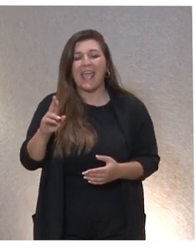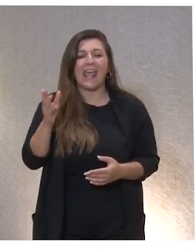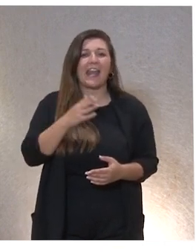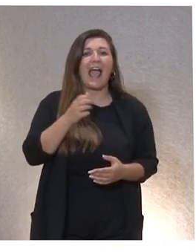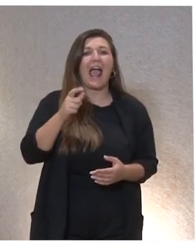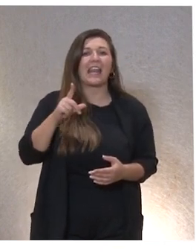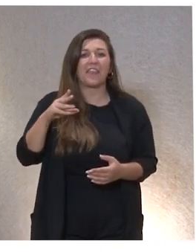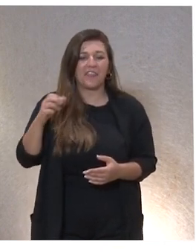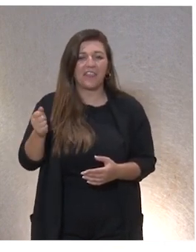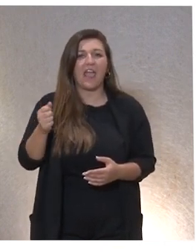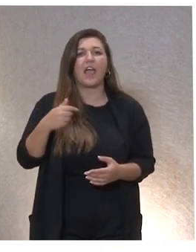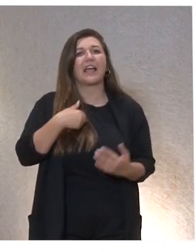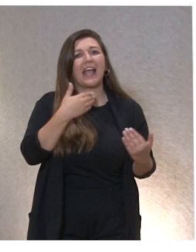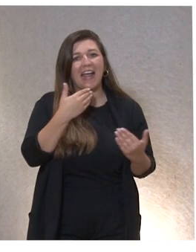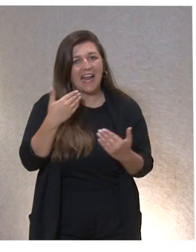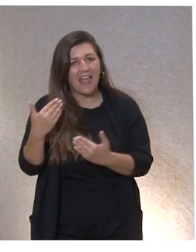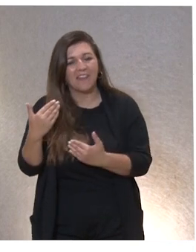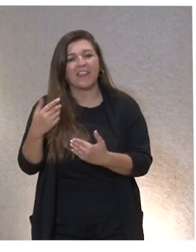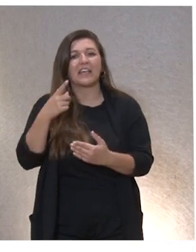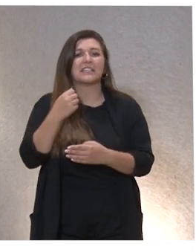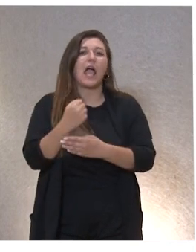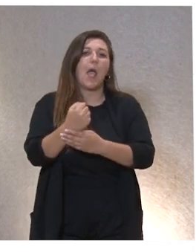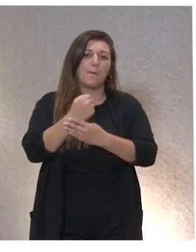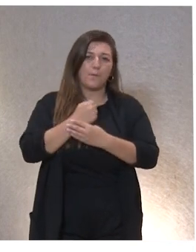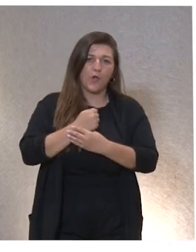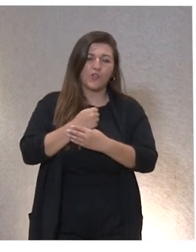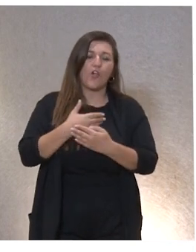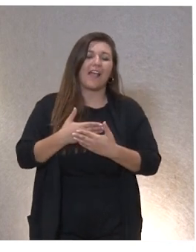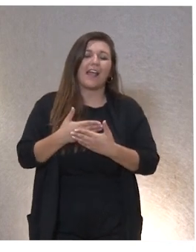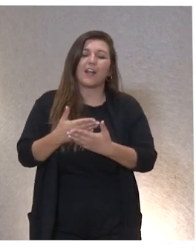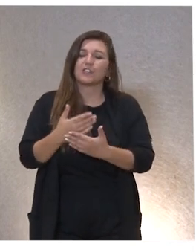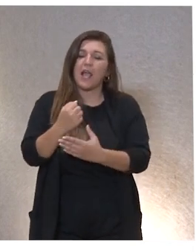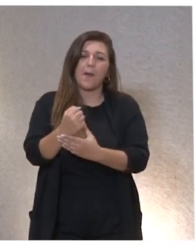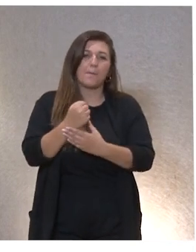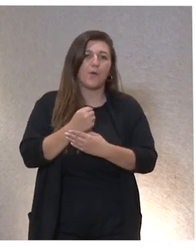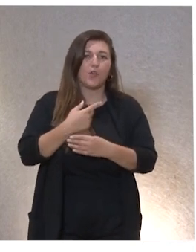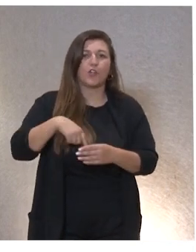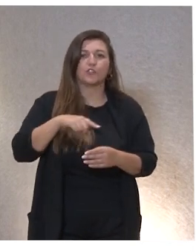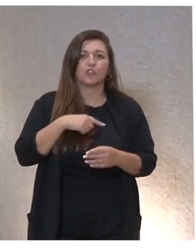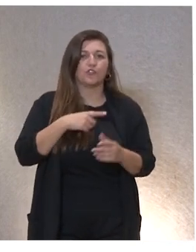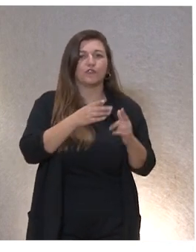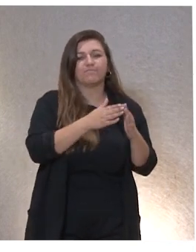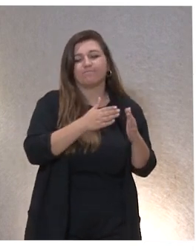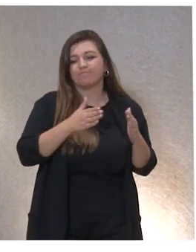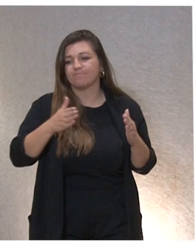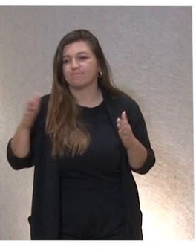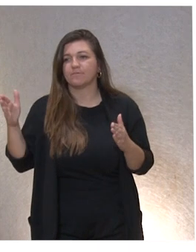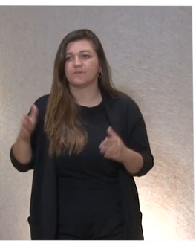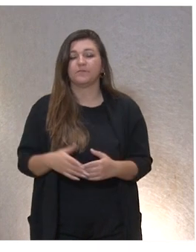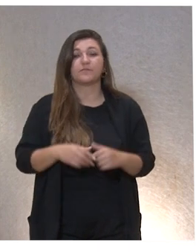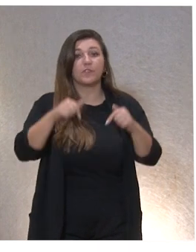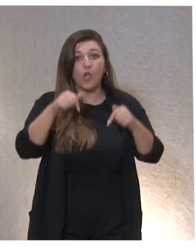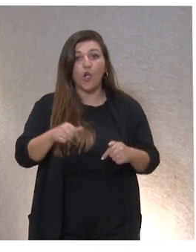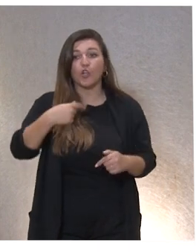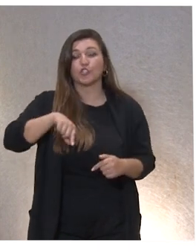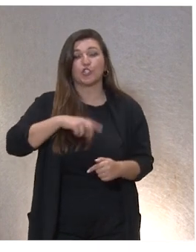también para agradecer su generoso apoyo en nuestro trayecto. Hoy